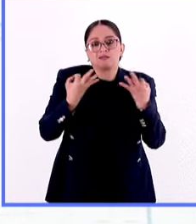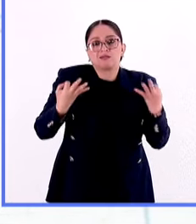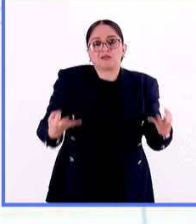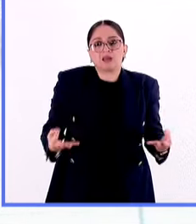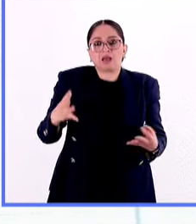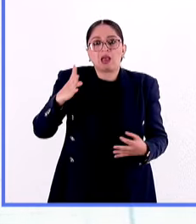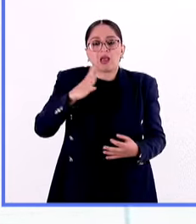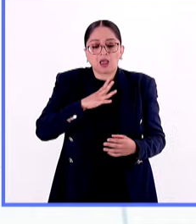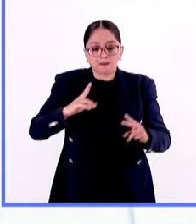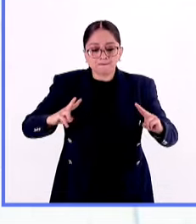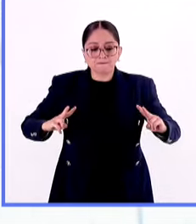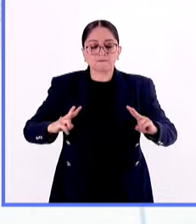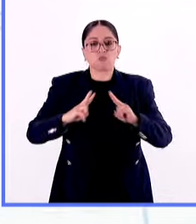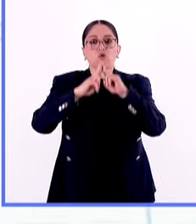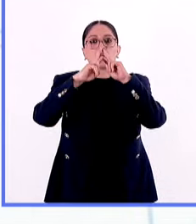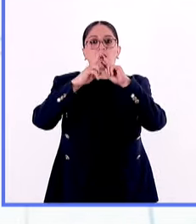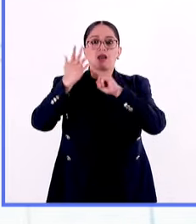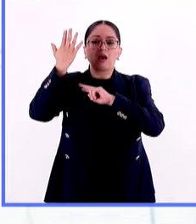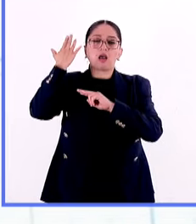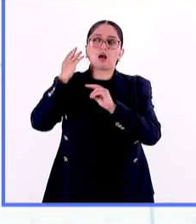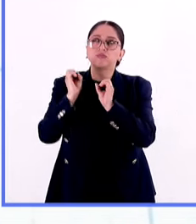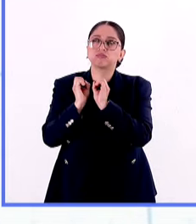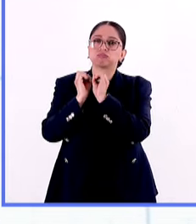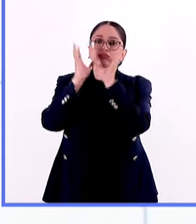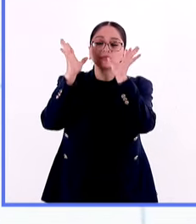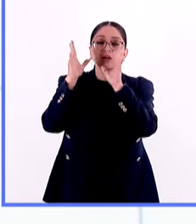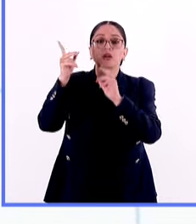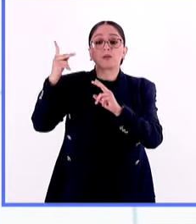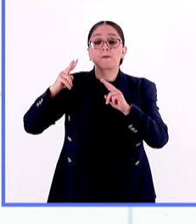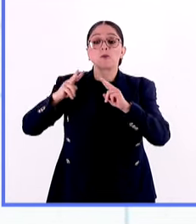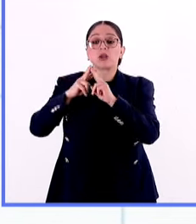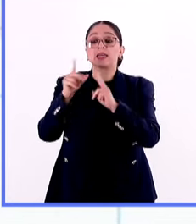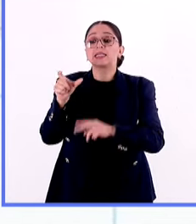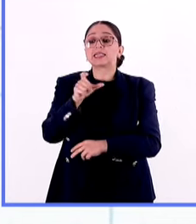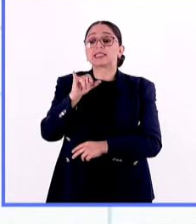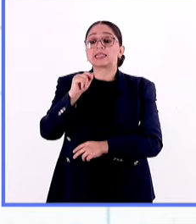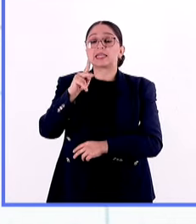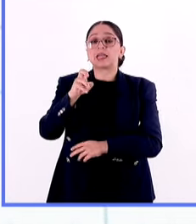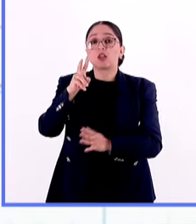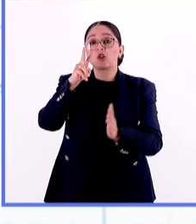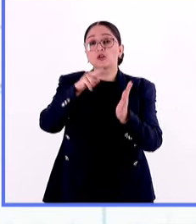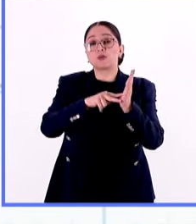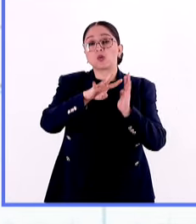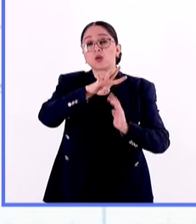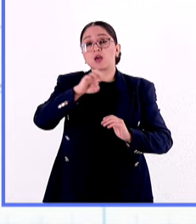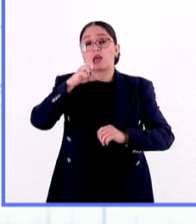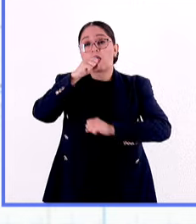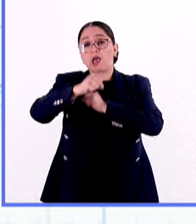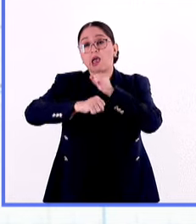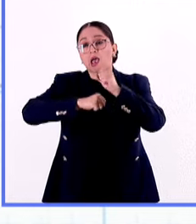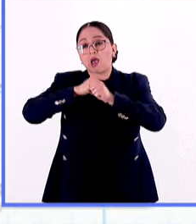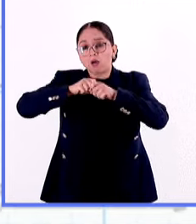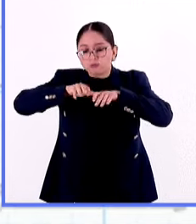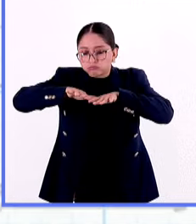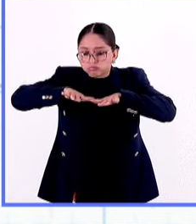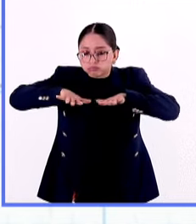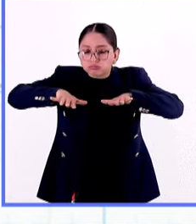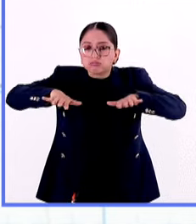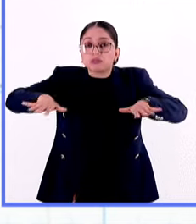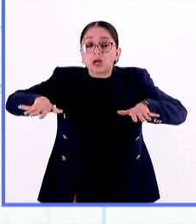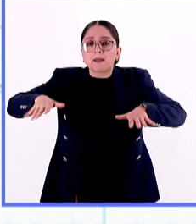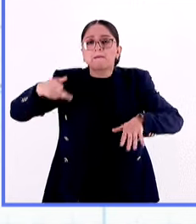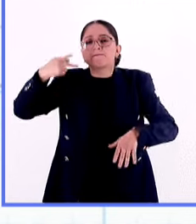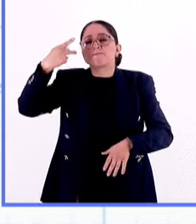sobre la roca volcánica de diversas erupciones que el Volcal Chicle tuvo hace más de 2.400 años. Sin embargo, no se